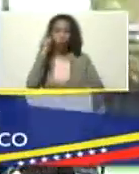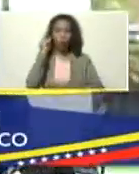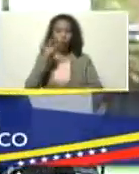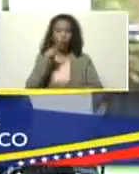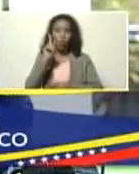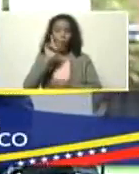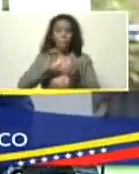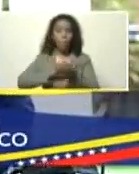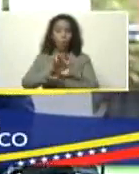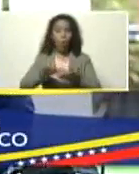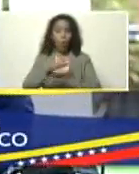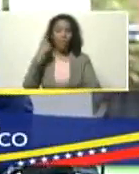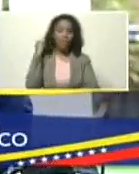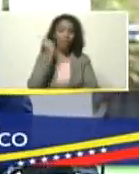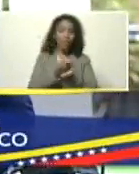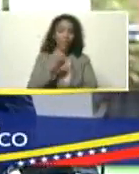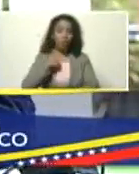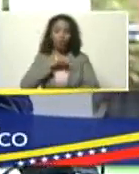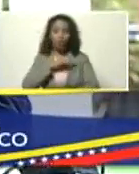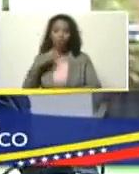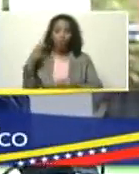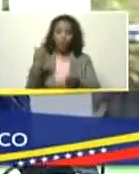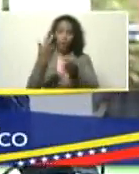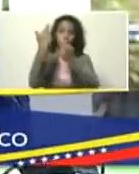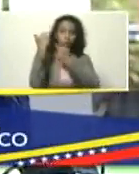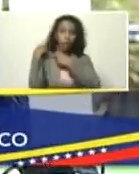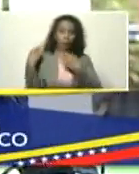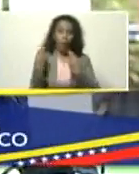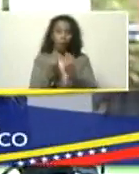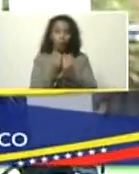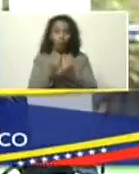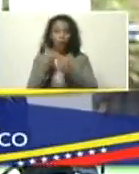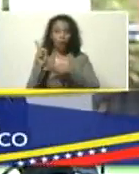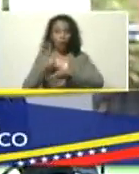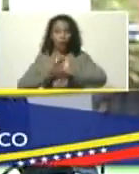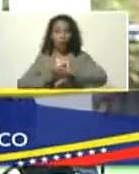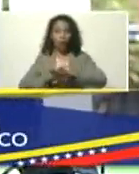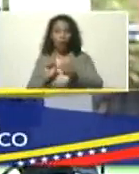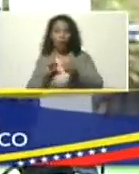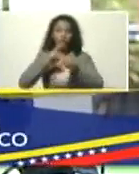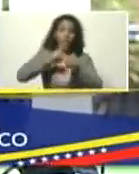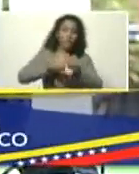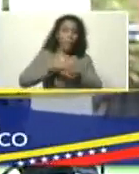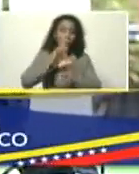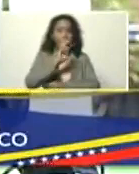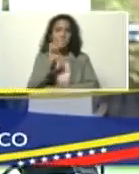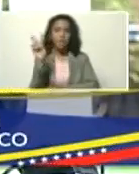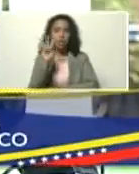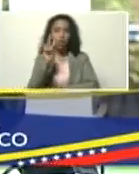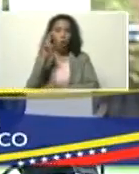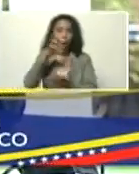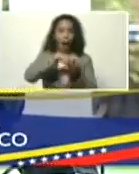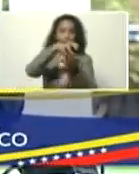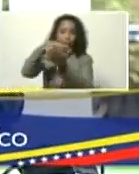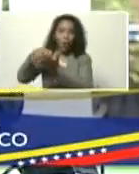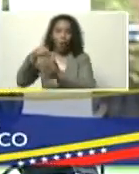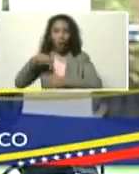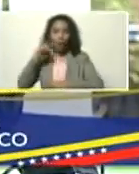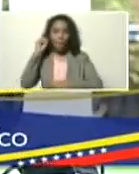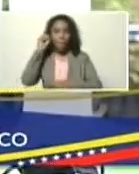una problemática que debemos asumir en conjunto. Esto ocurrió, estas inscripciones fueron en 22 estados del país,